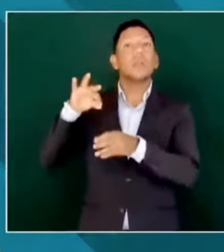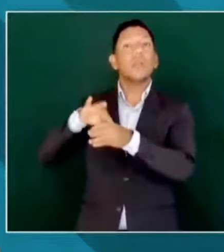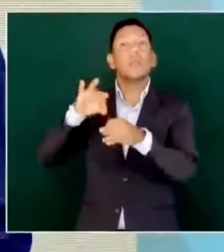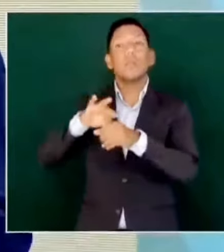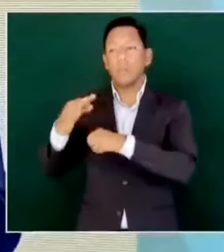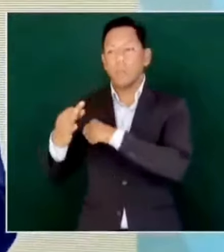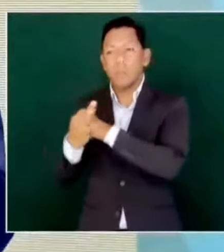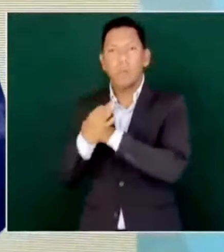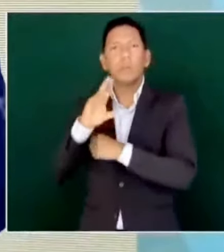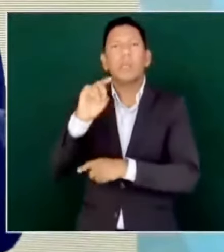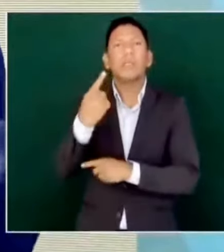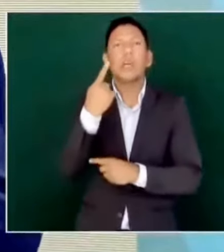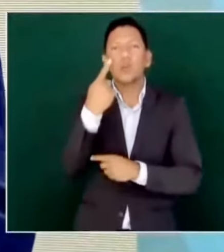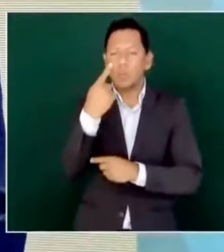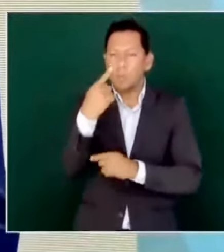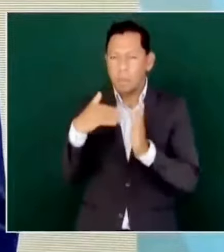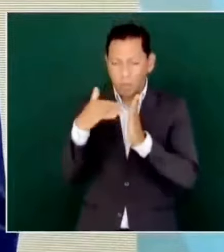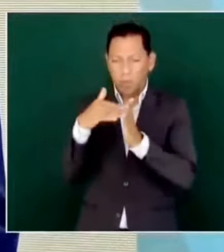31 millones.